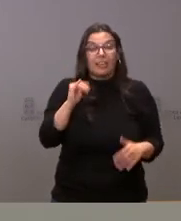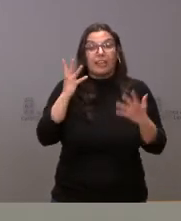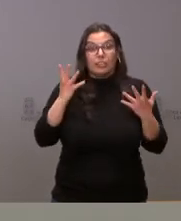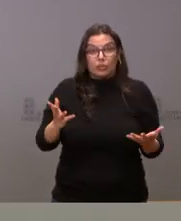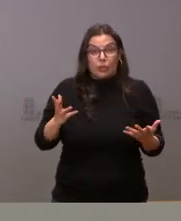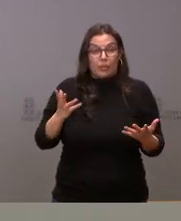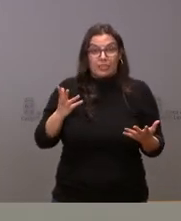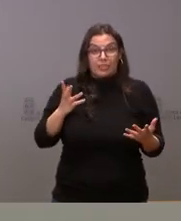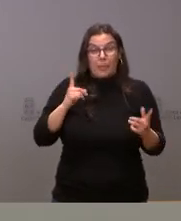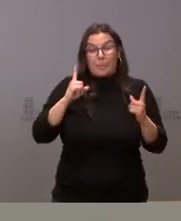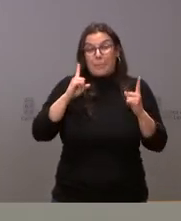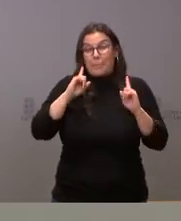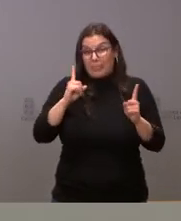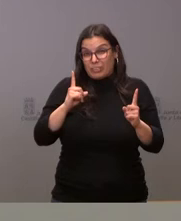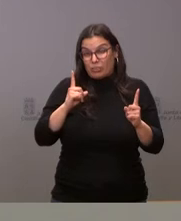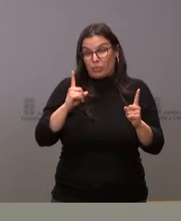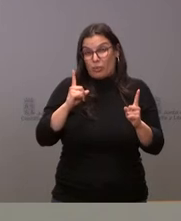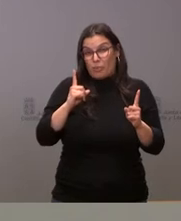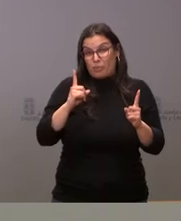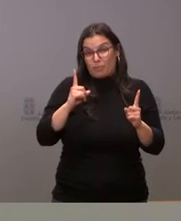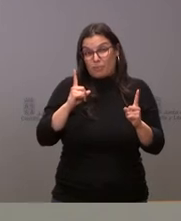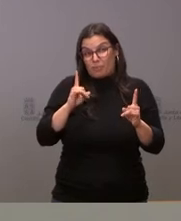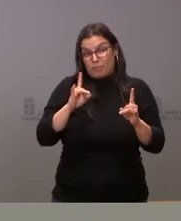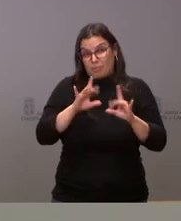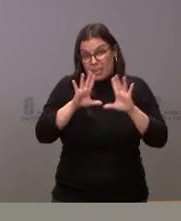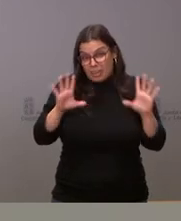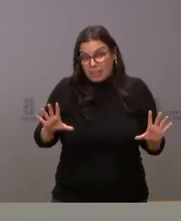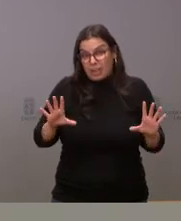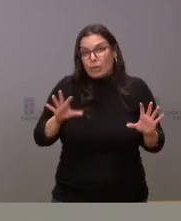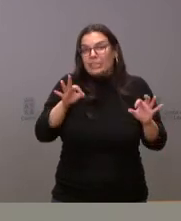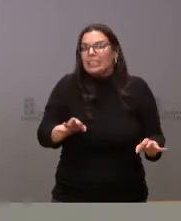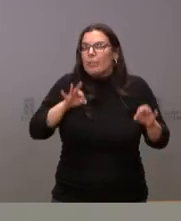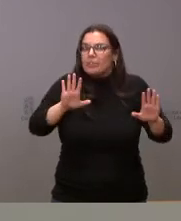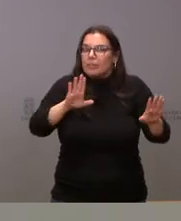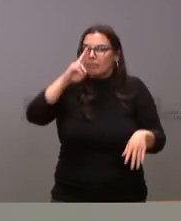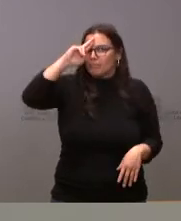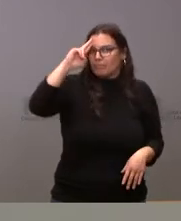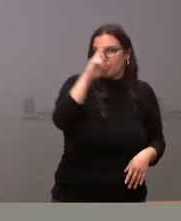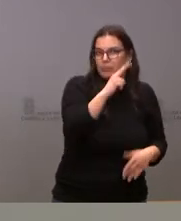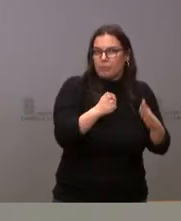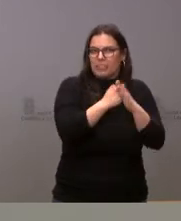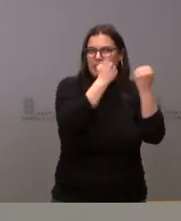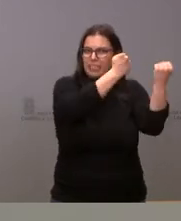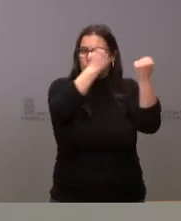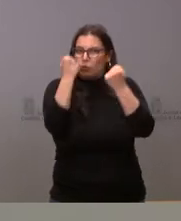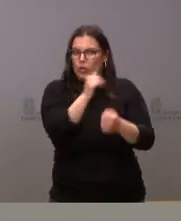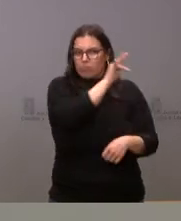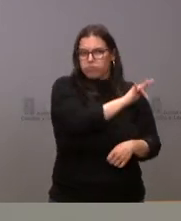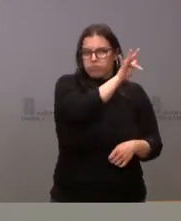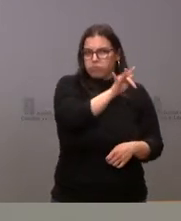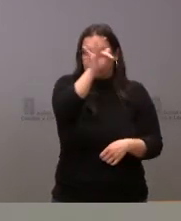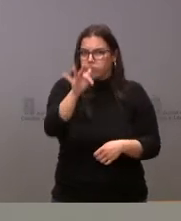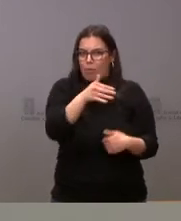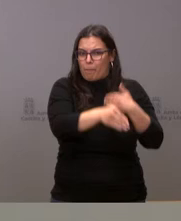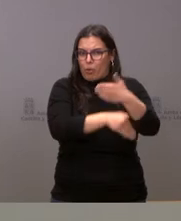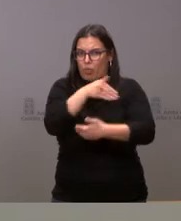más previsible y siempre con todo el respeto a todas las instituciones que van a intervenir en